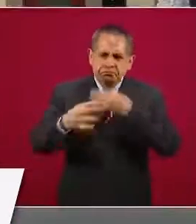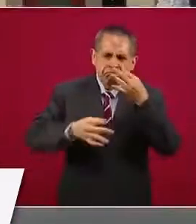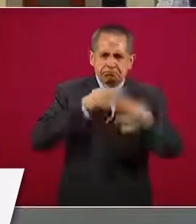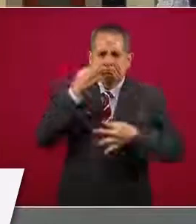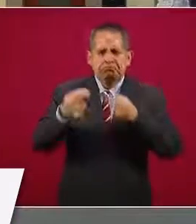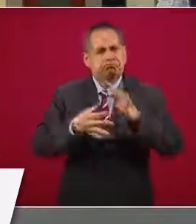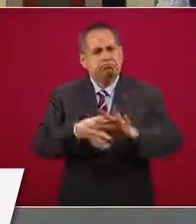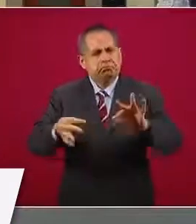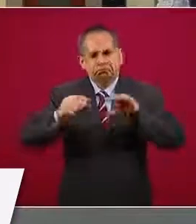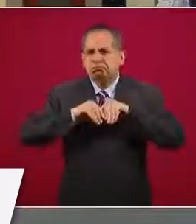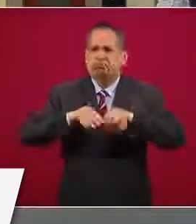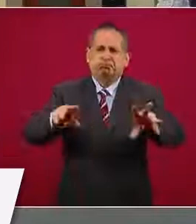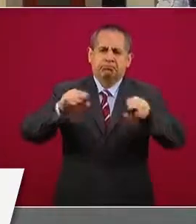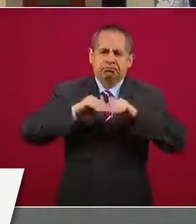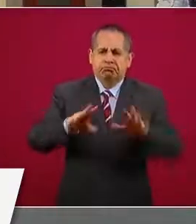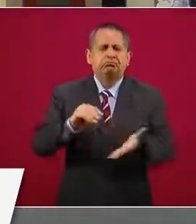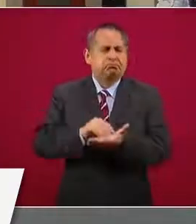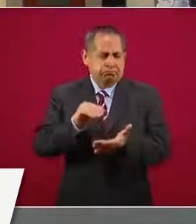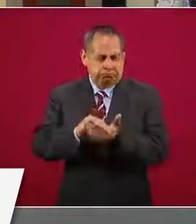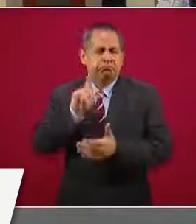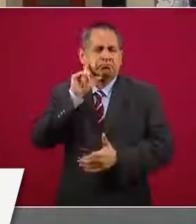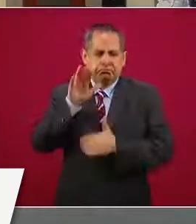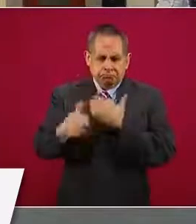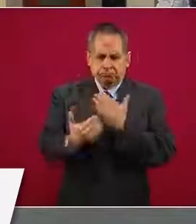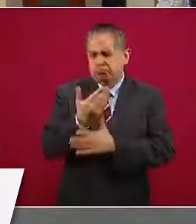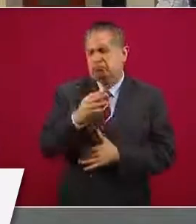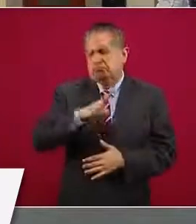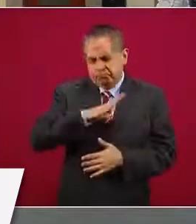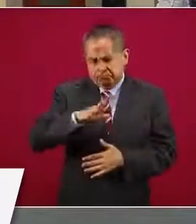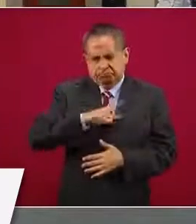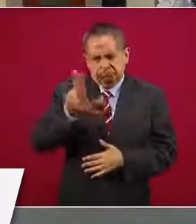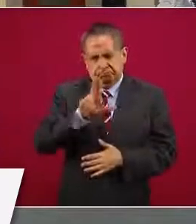informemos todavía mañana martes. Gracias. Gracias. Gracias.